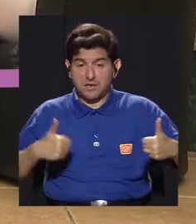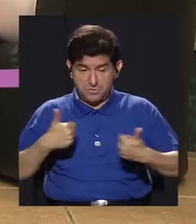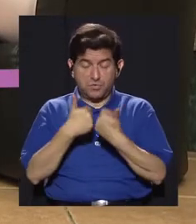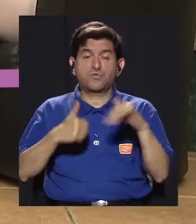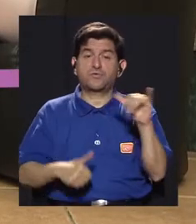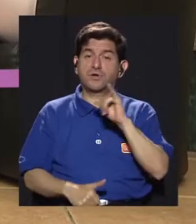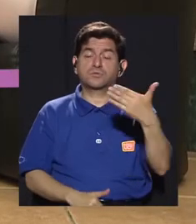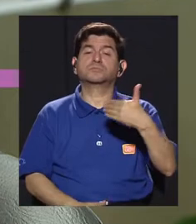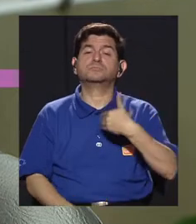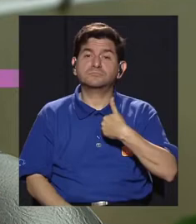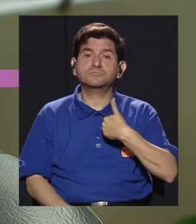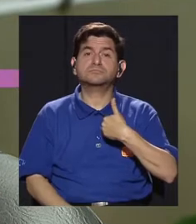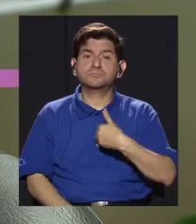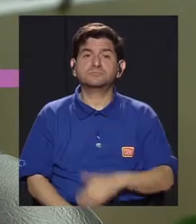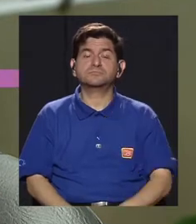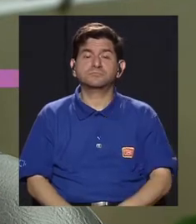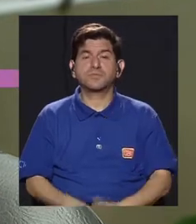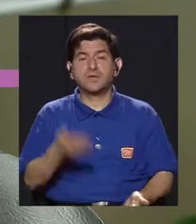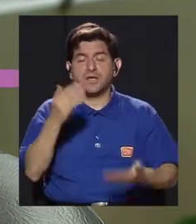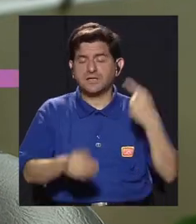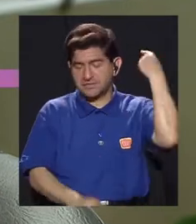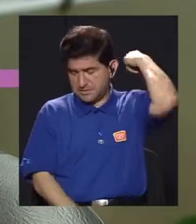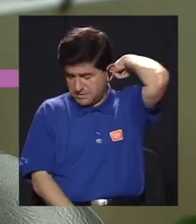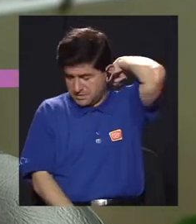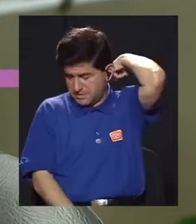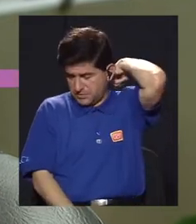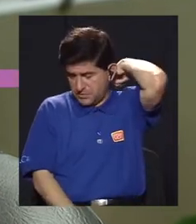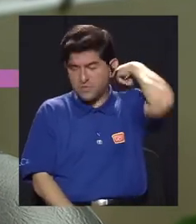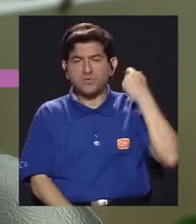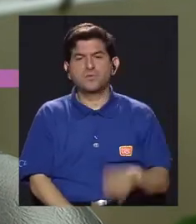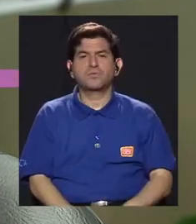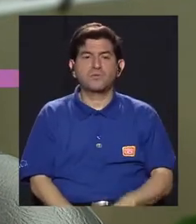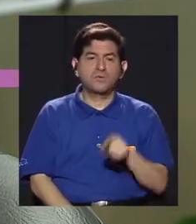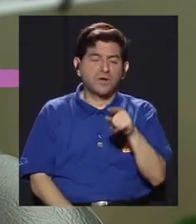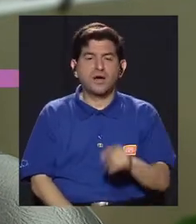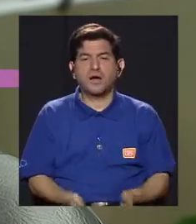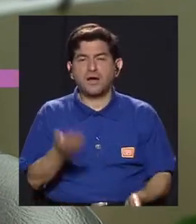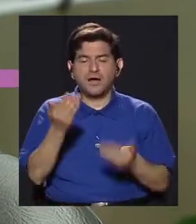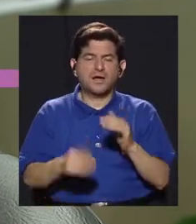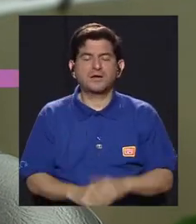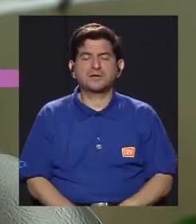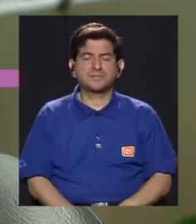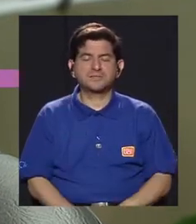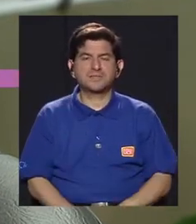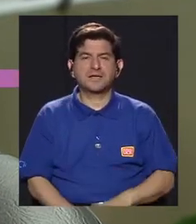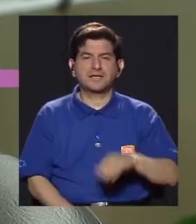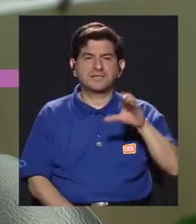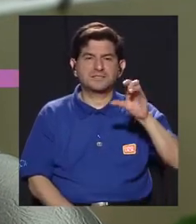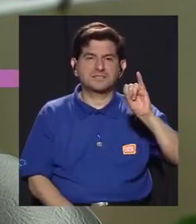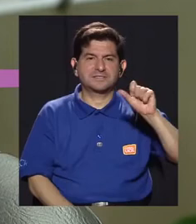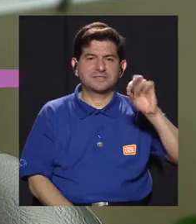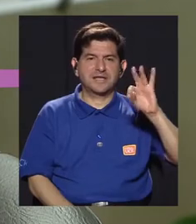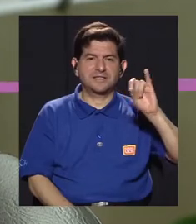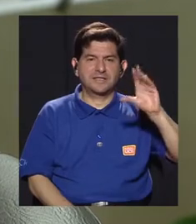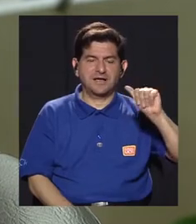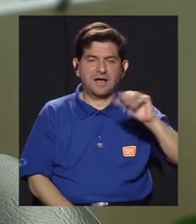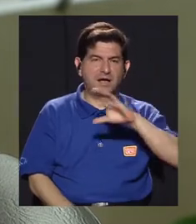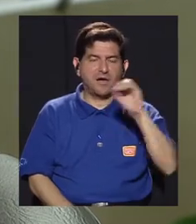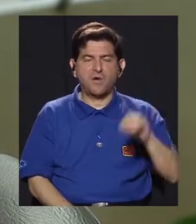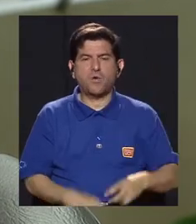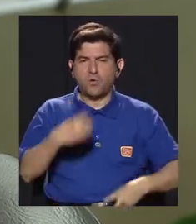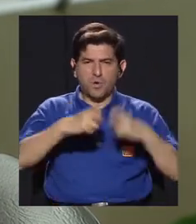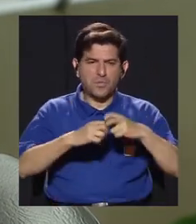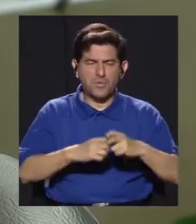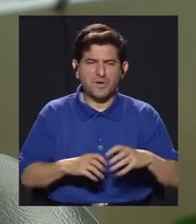con retos también de columna, de nervios siáticos, de artritis,